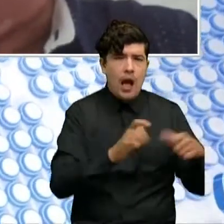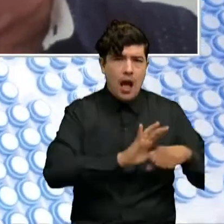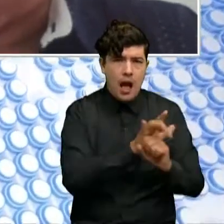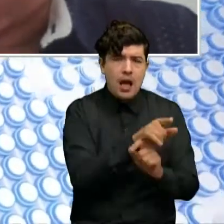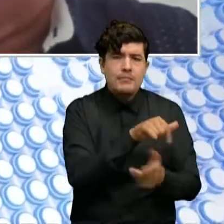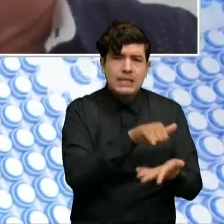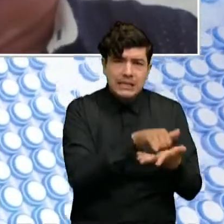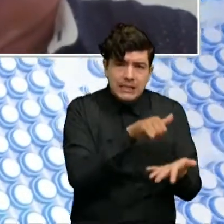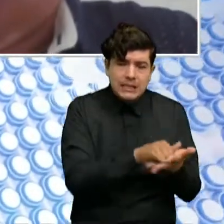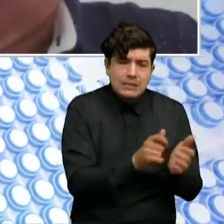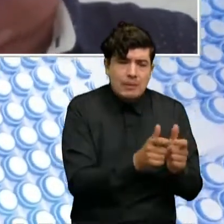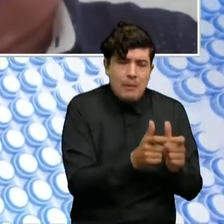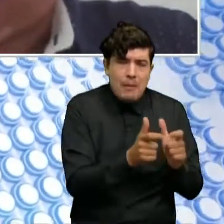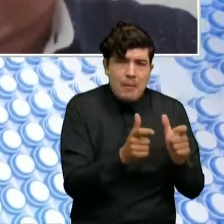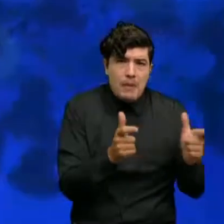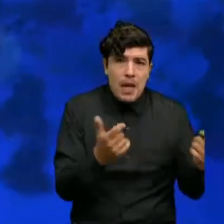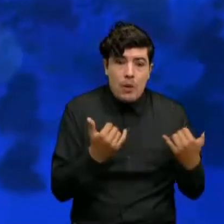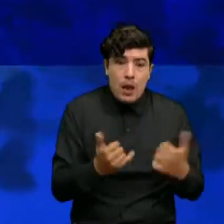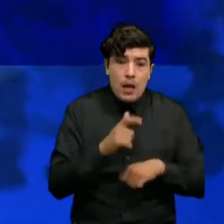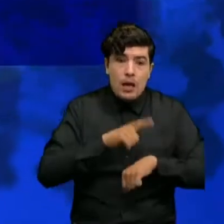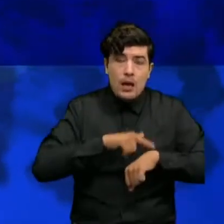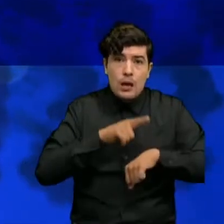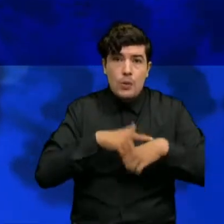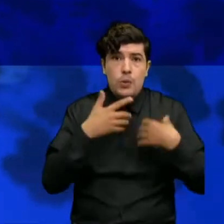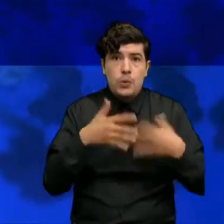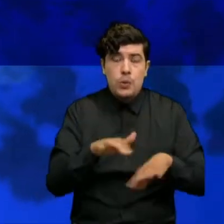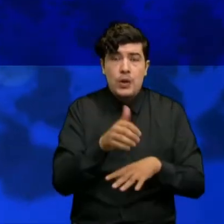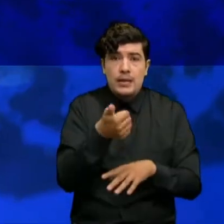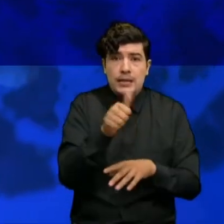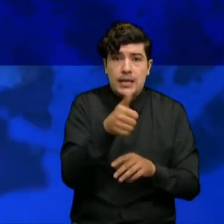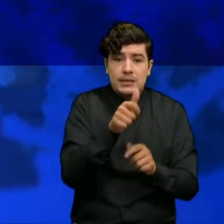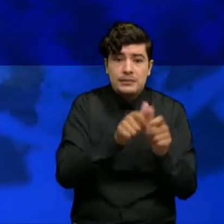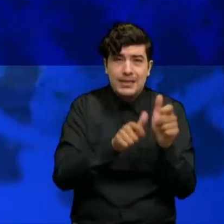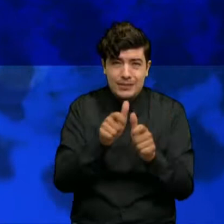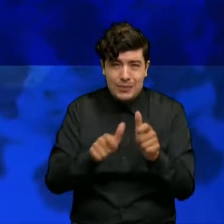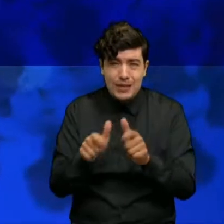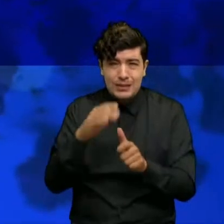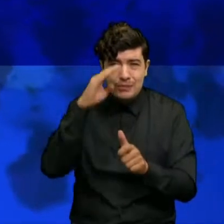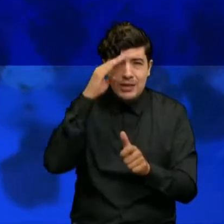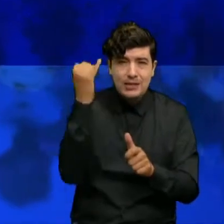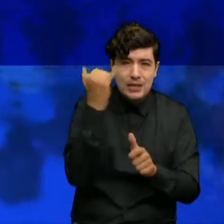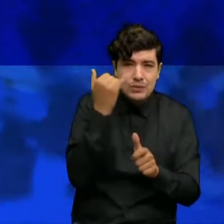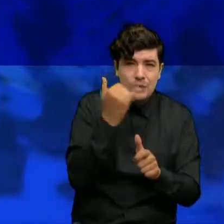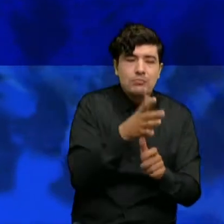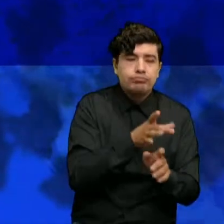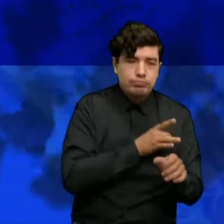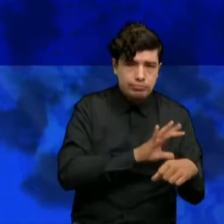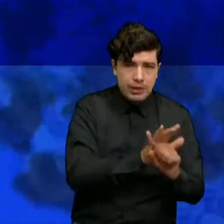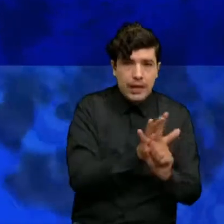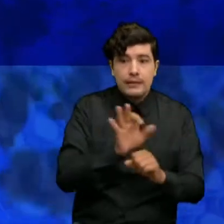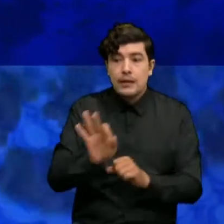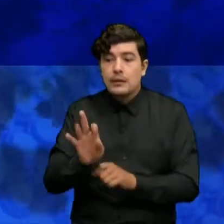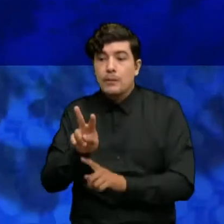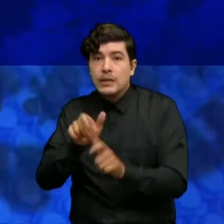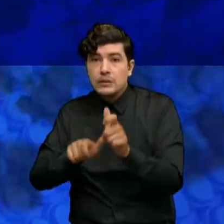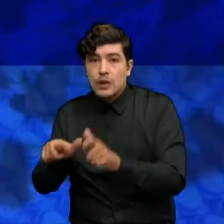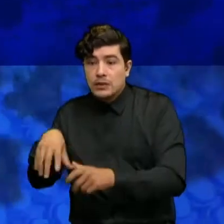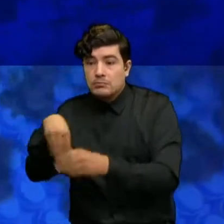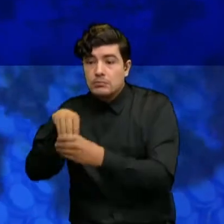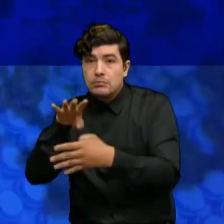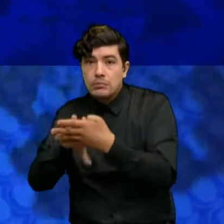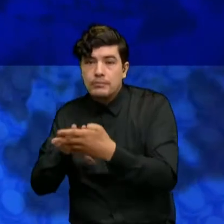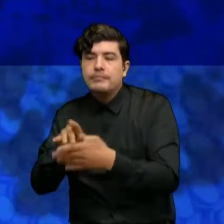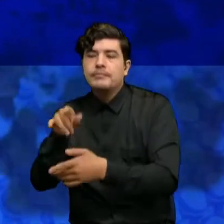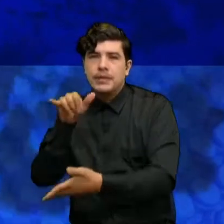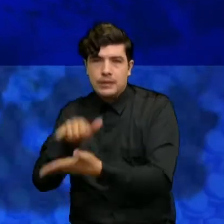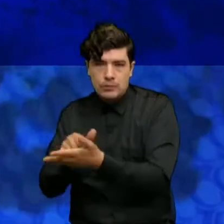en este momento ya hay 10 funcionarios contagiados y 32 internos y